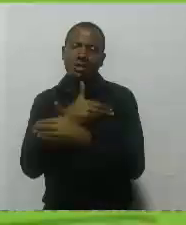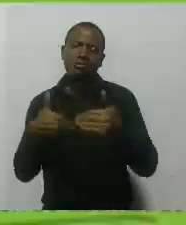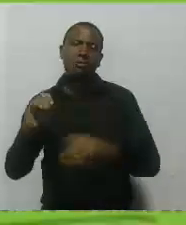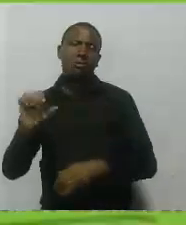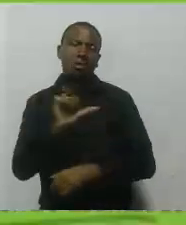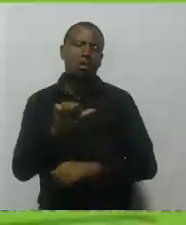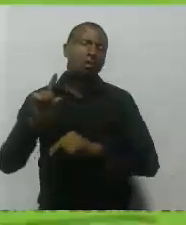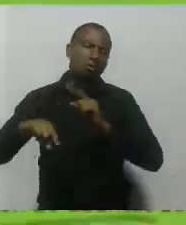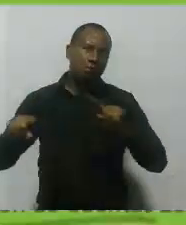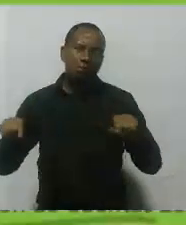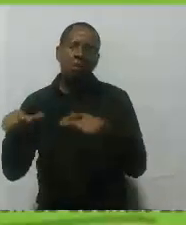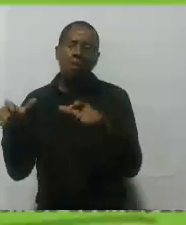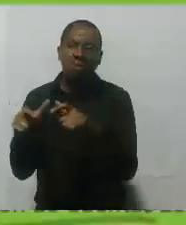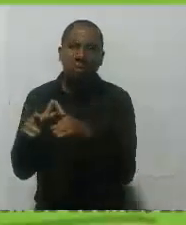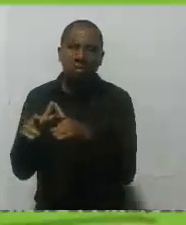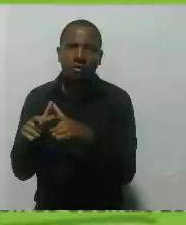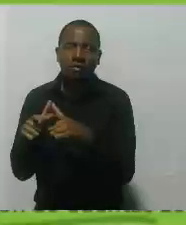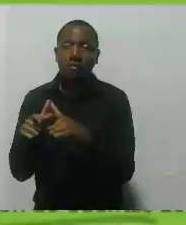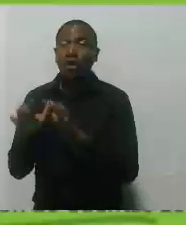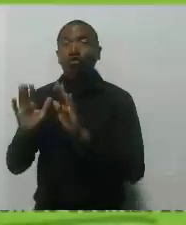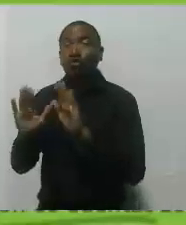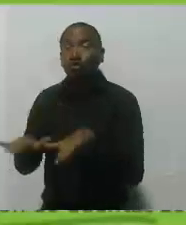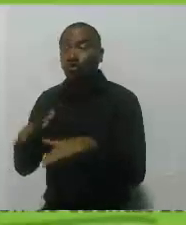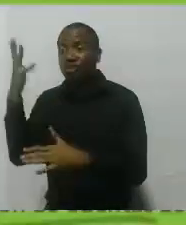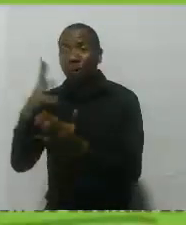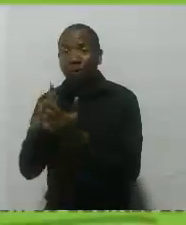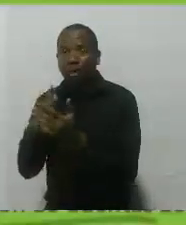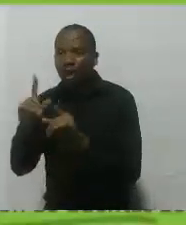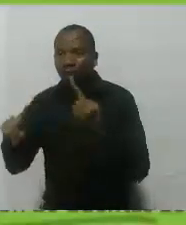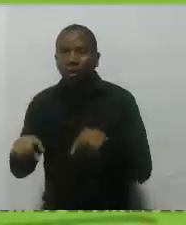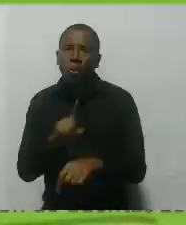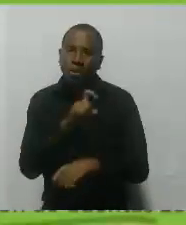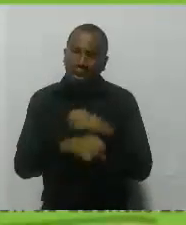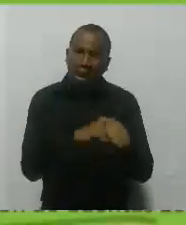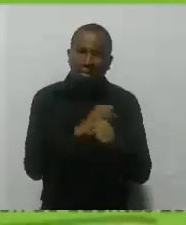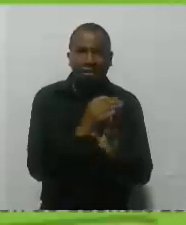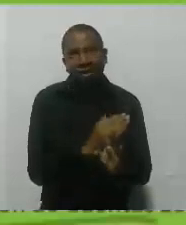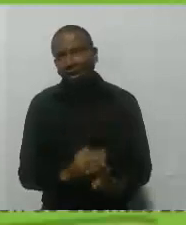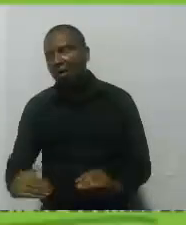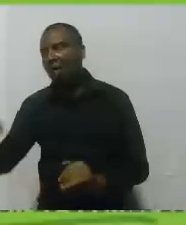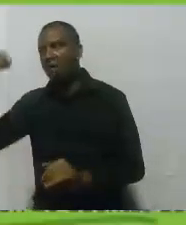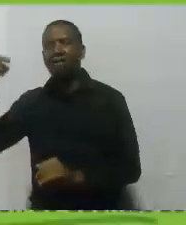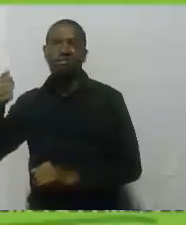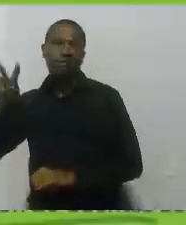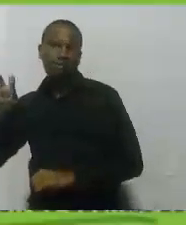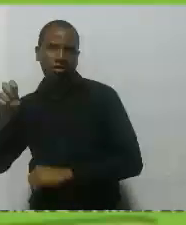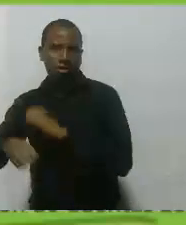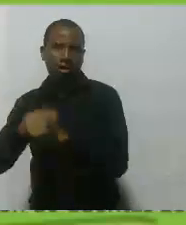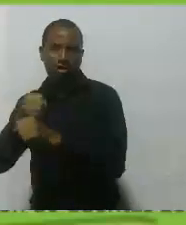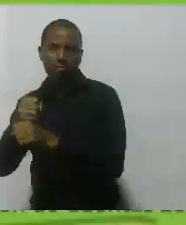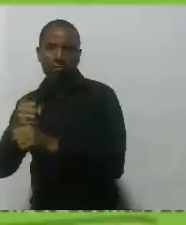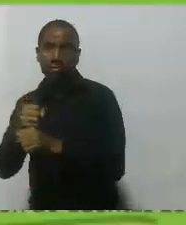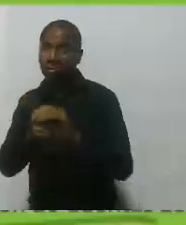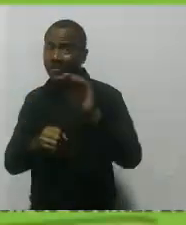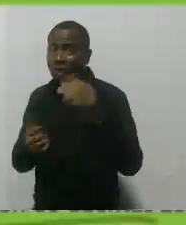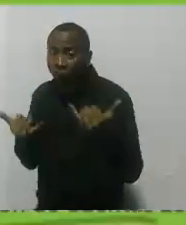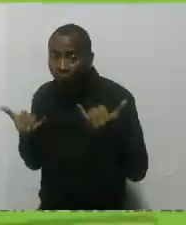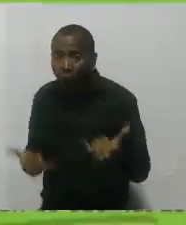jóvenes. Estamos hablando desde los 6 años hasta los 17. Por primera vez en este cuatrenio,